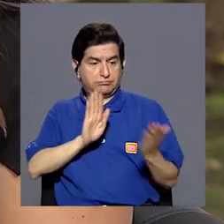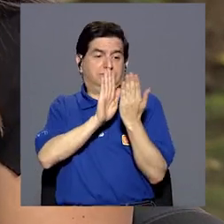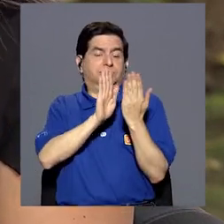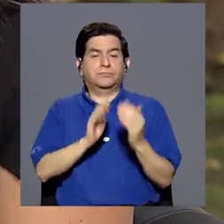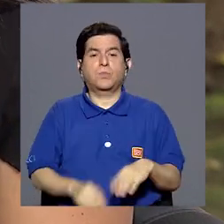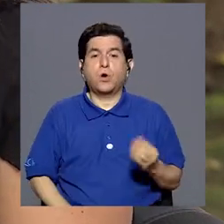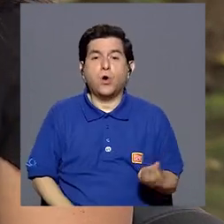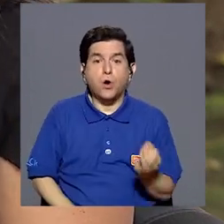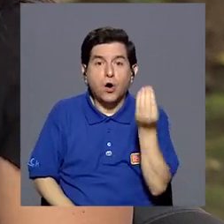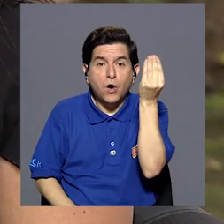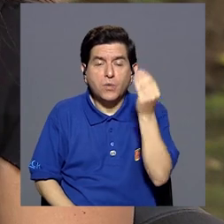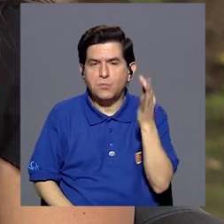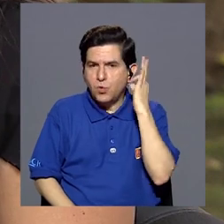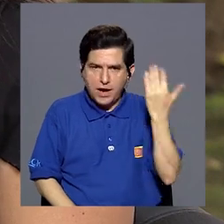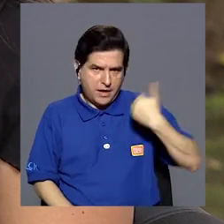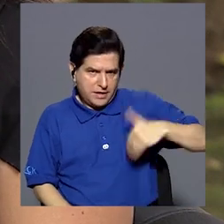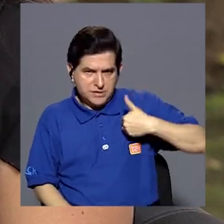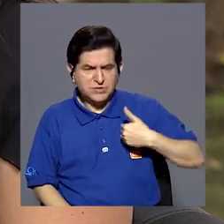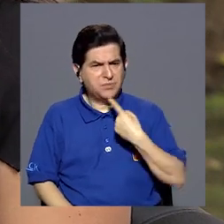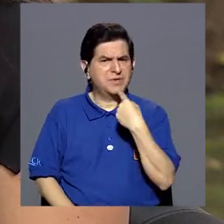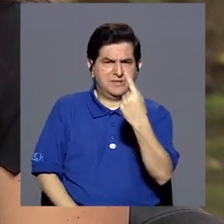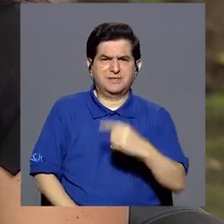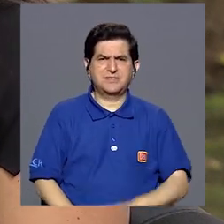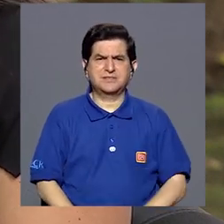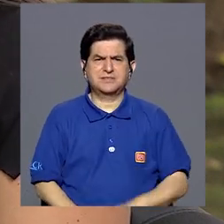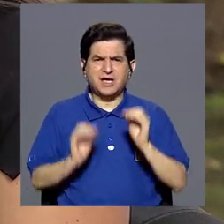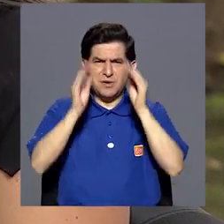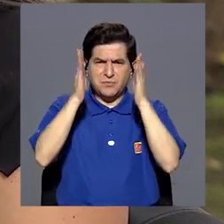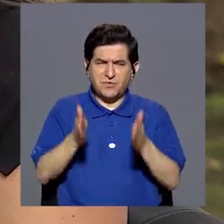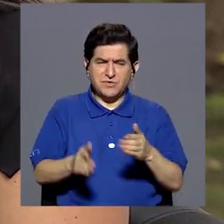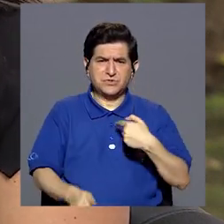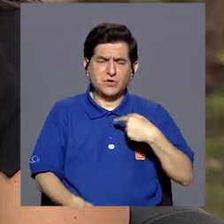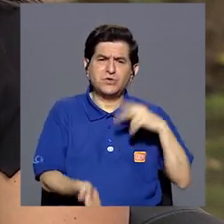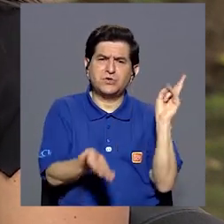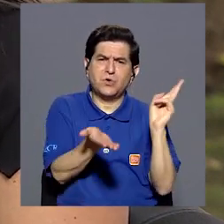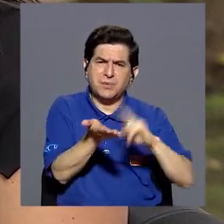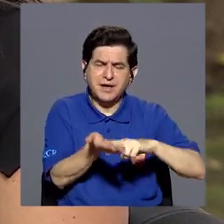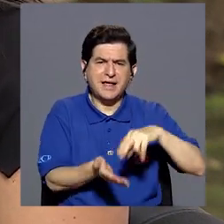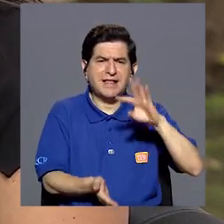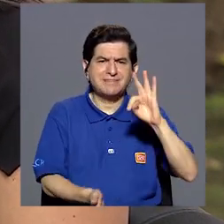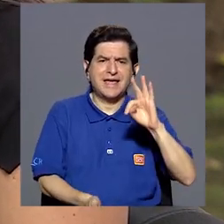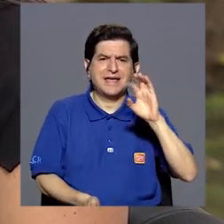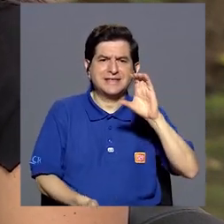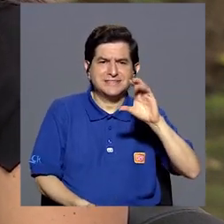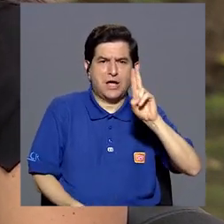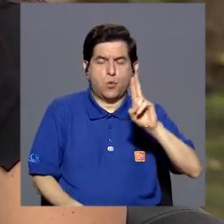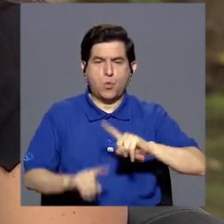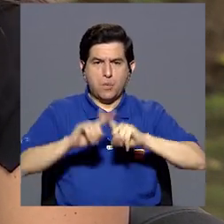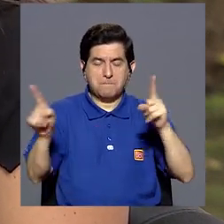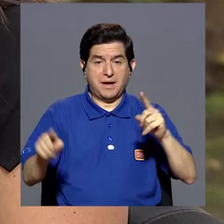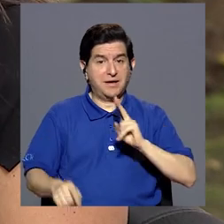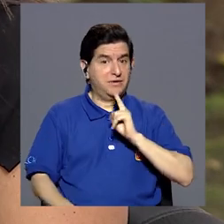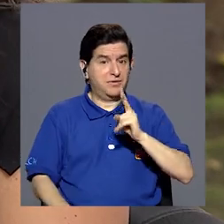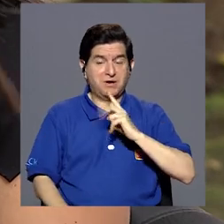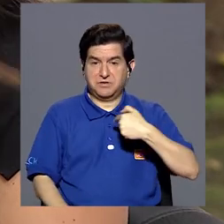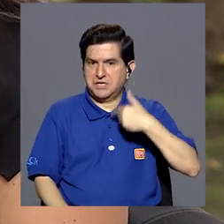con muchachos y muchachas que llegan y me dicen, profe, es que yo matriculé el TCU, pero en realidad yo no sabía